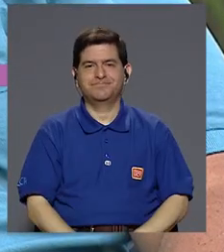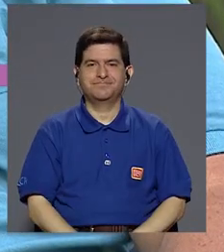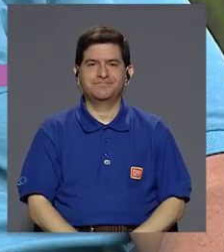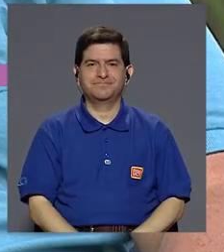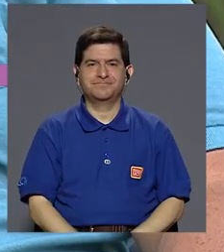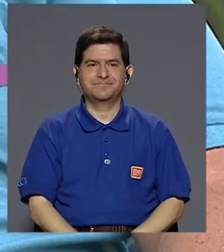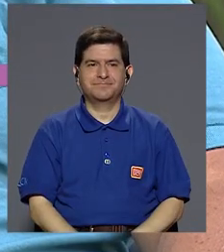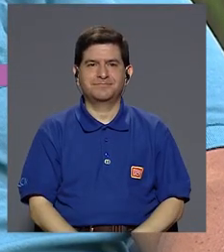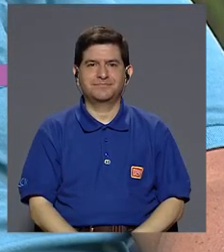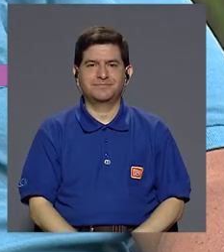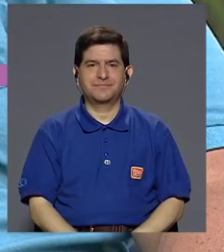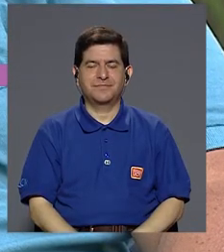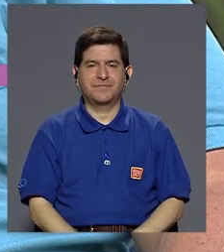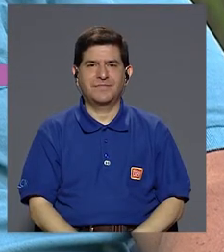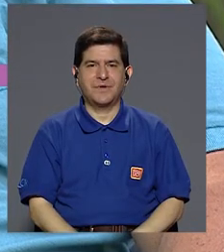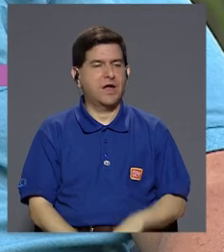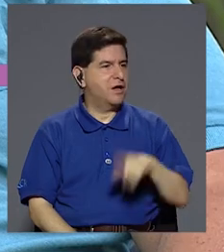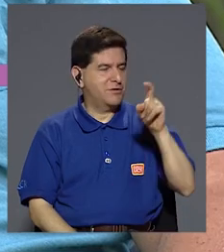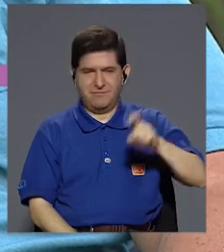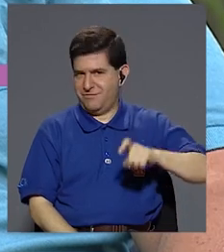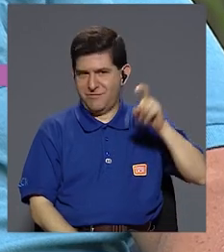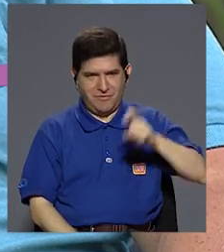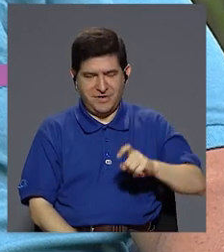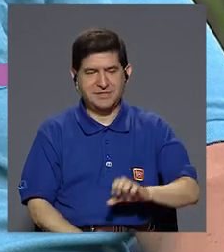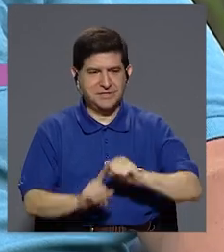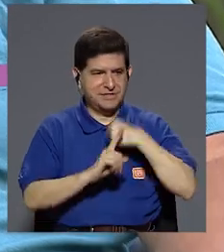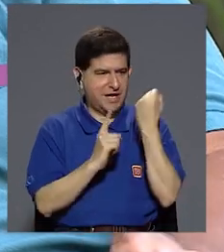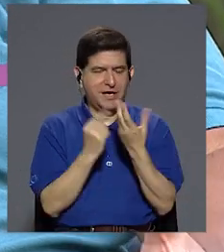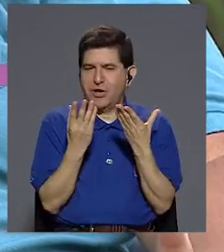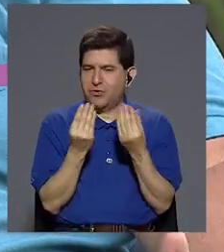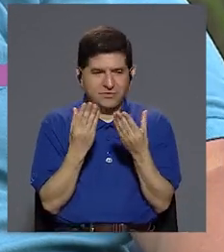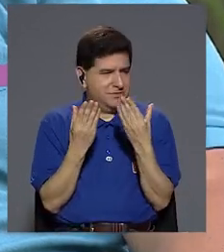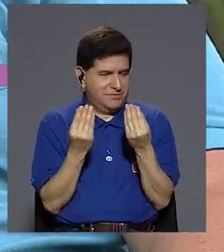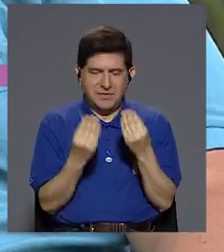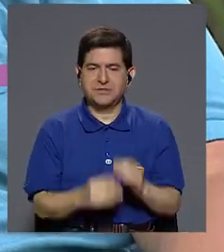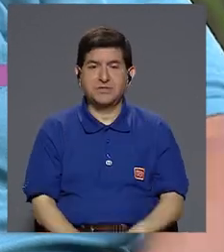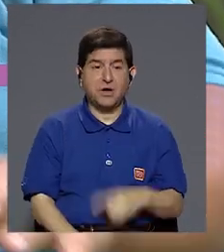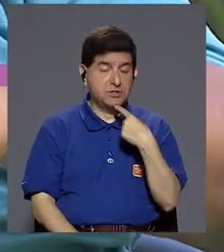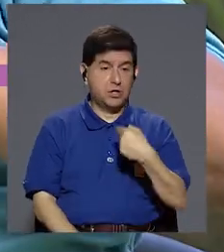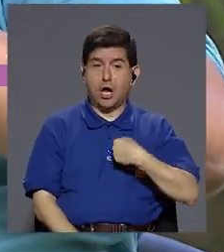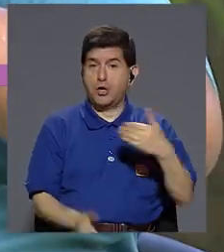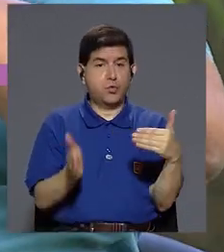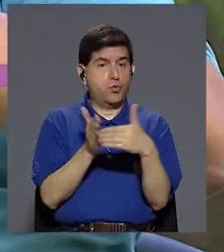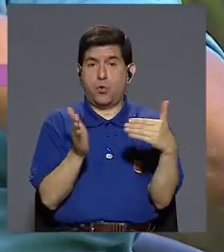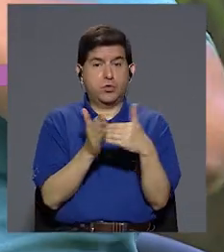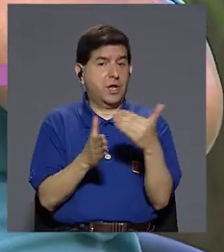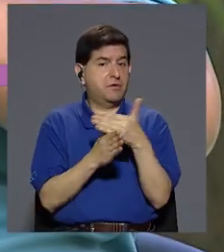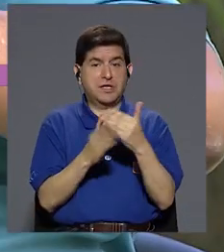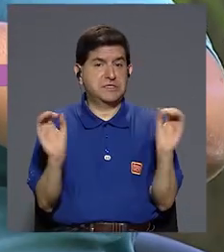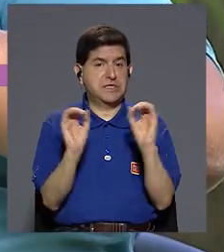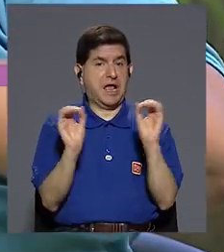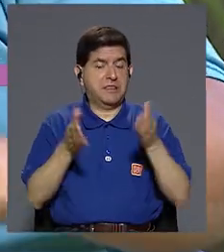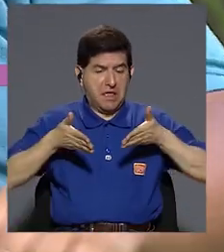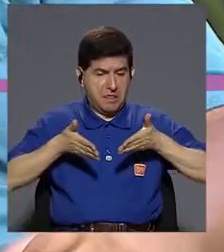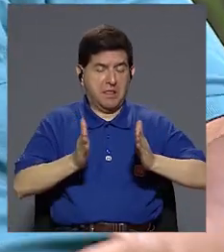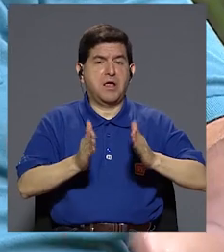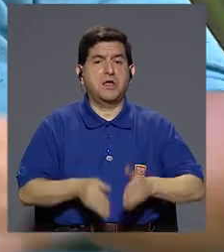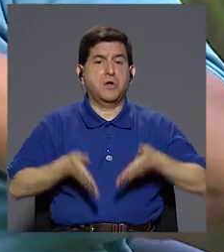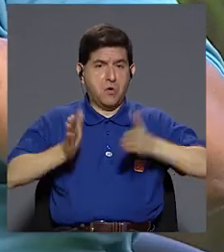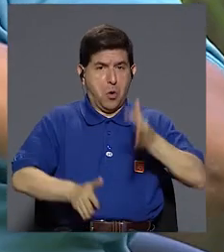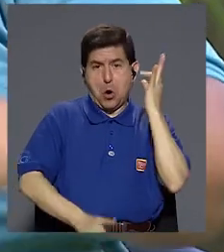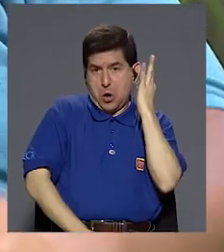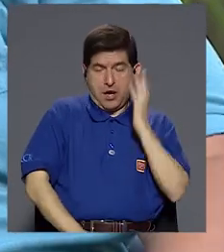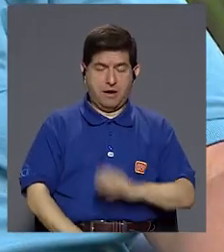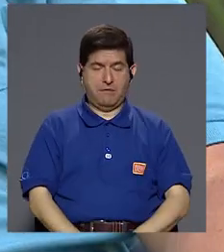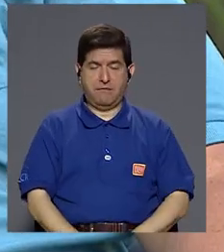no hay que caer en el miedo y decir, bueno, entonces no vuelvo a compartir nada de mi hijo o mi